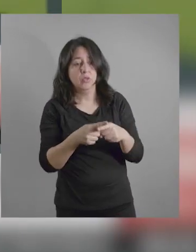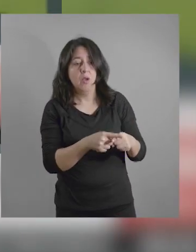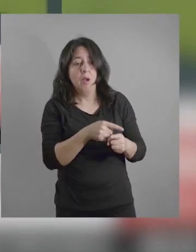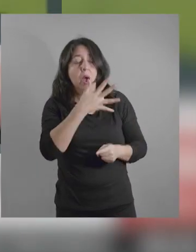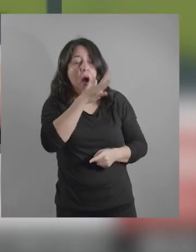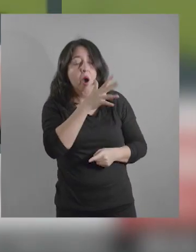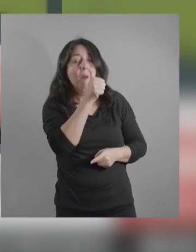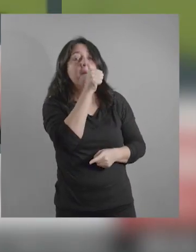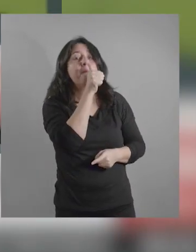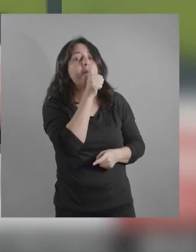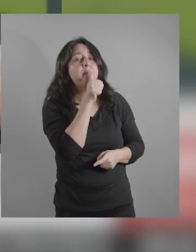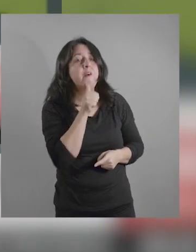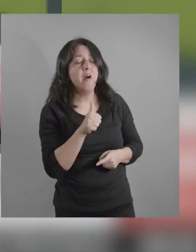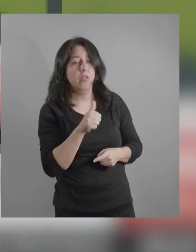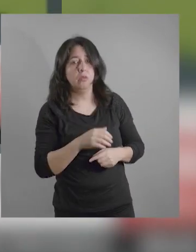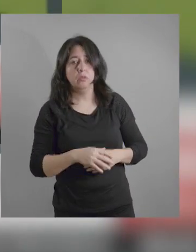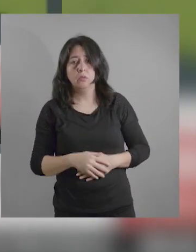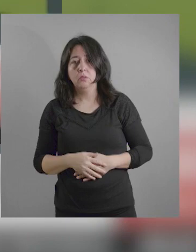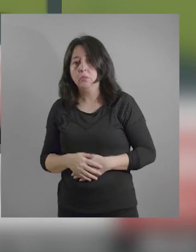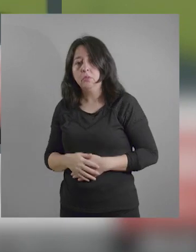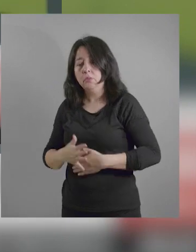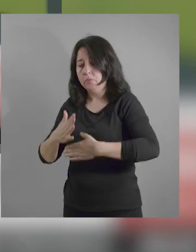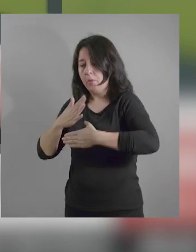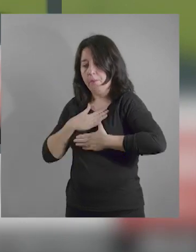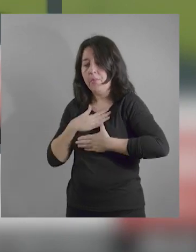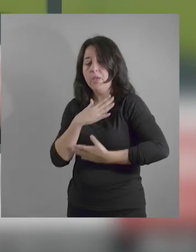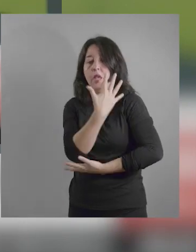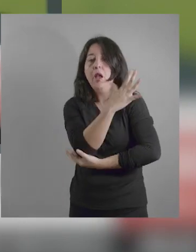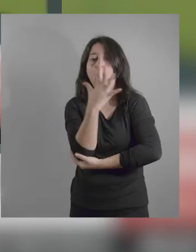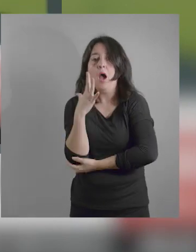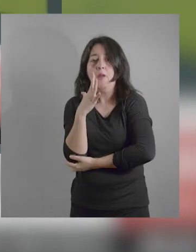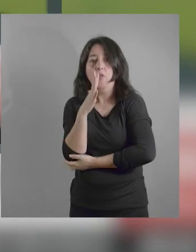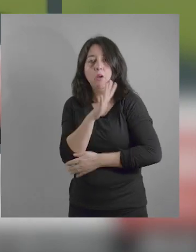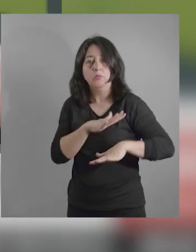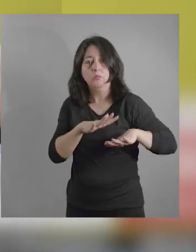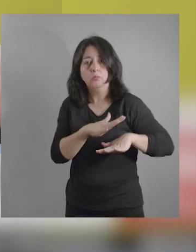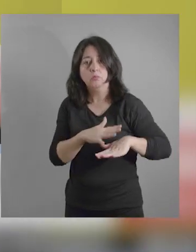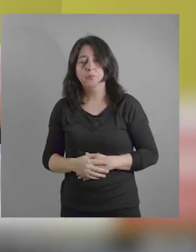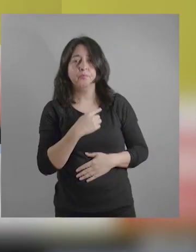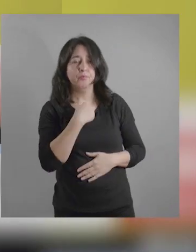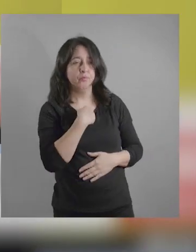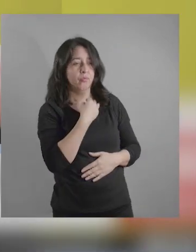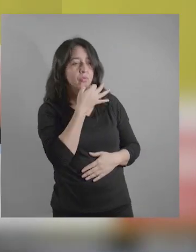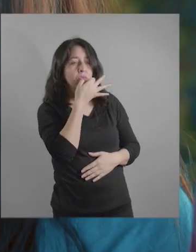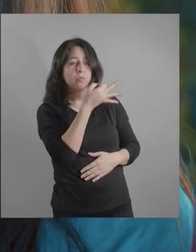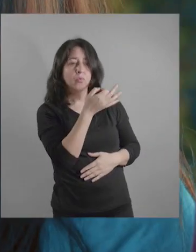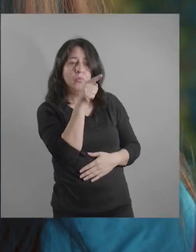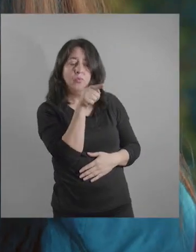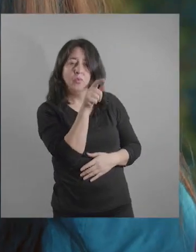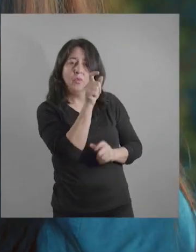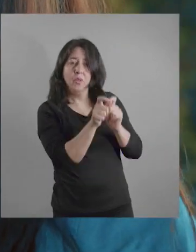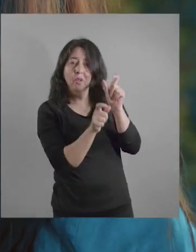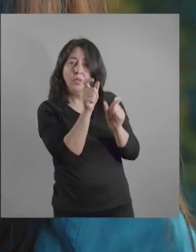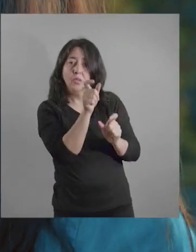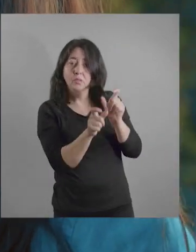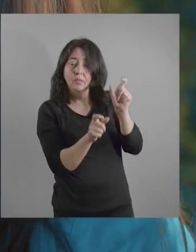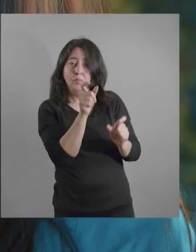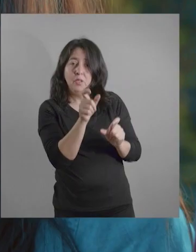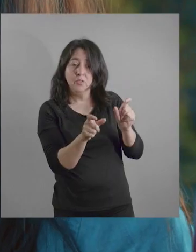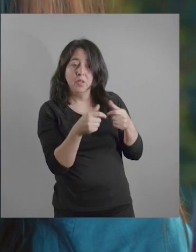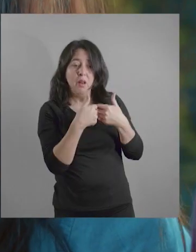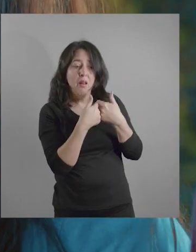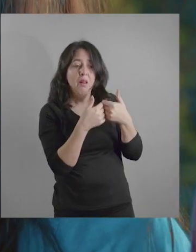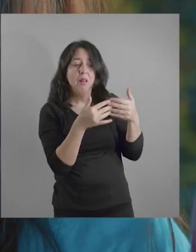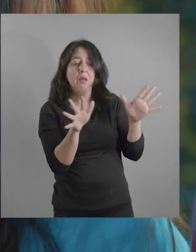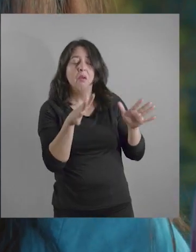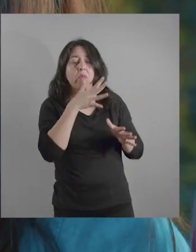minoritaria, de una sociedad que tiene derechos de aprovechamiento de agua. Para regar los árboles que he plantado. Yo le diría a esa gente